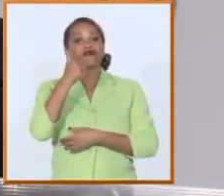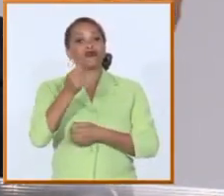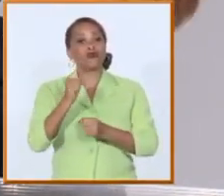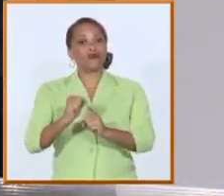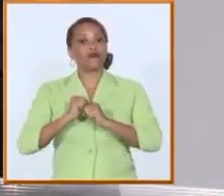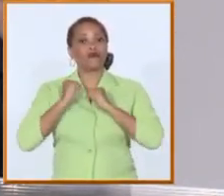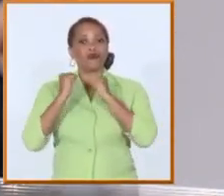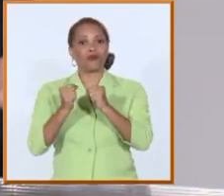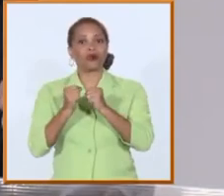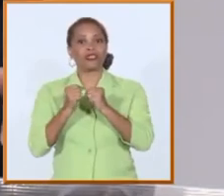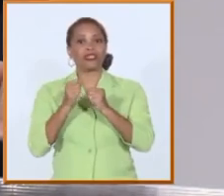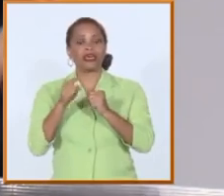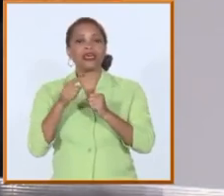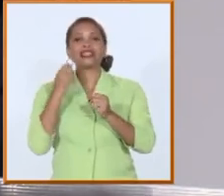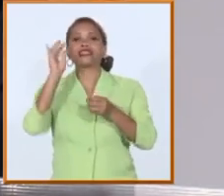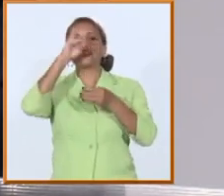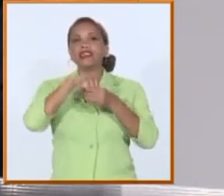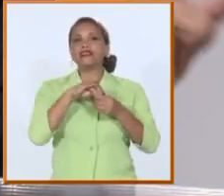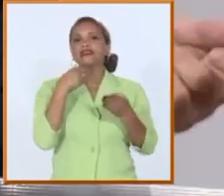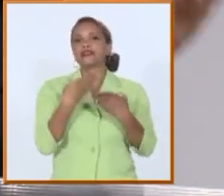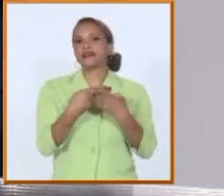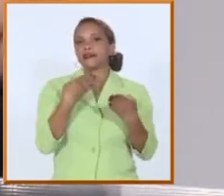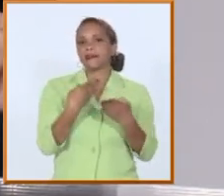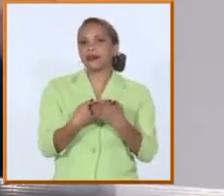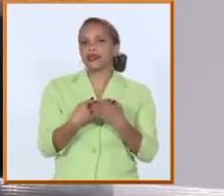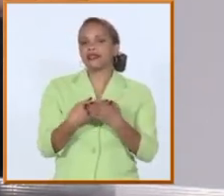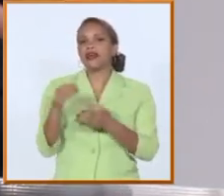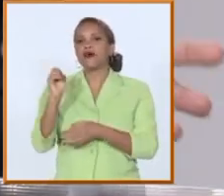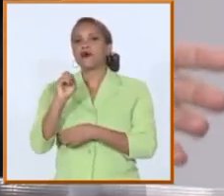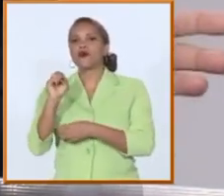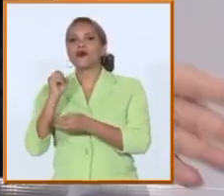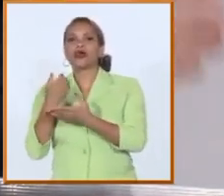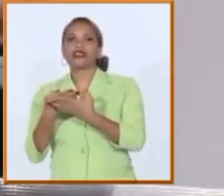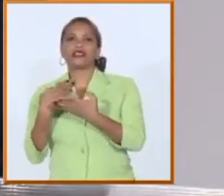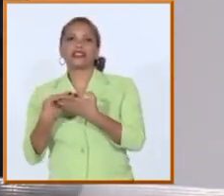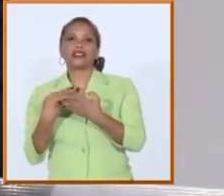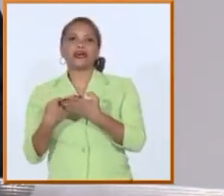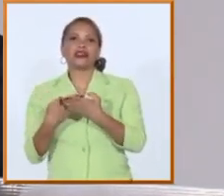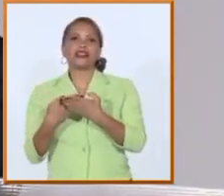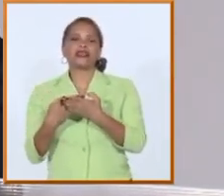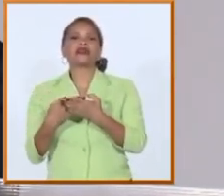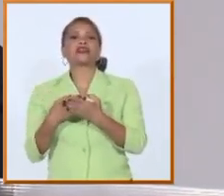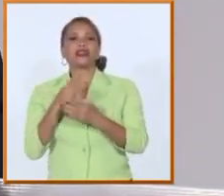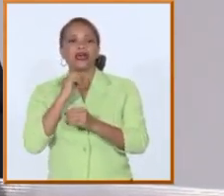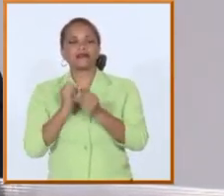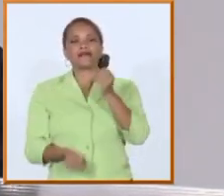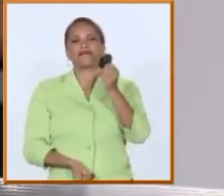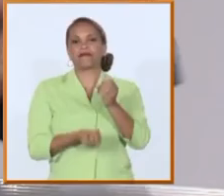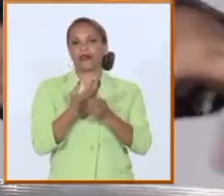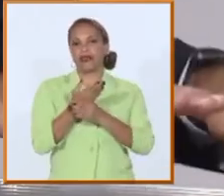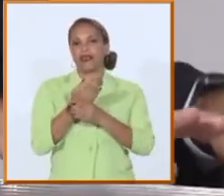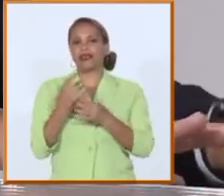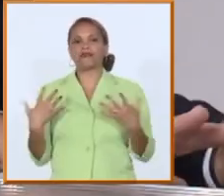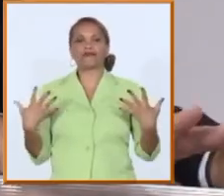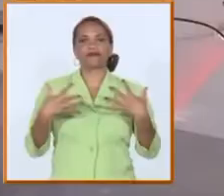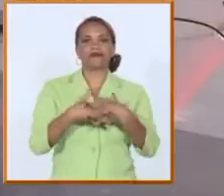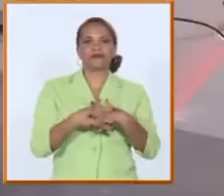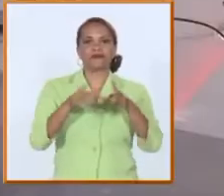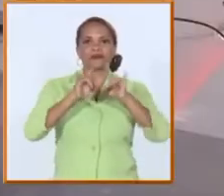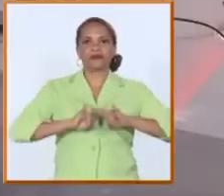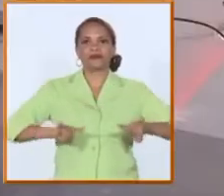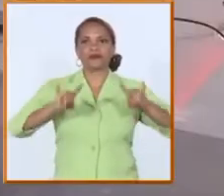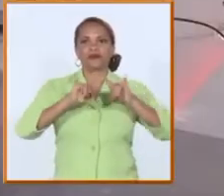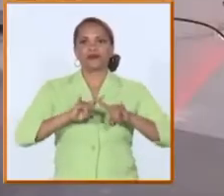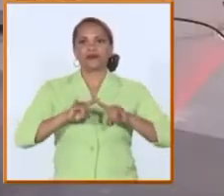fuerte en las empresas o en las entidades dinamizadoras o entidades interfase que se han establecido en las universidades que después los parques científicos